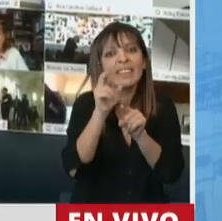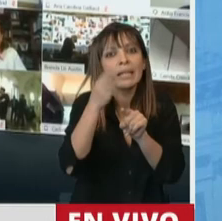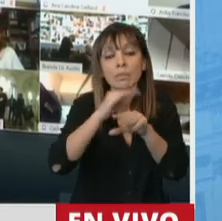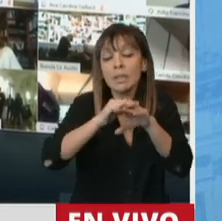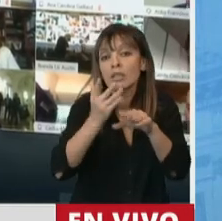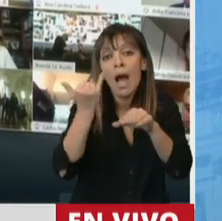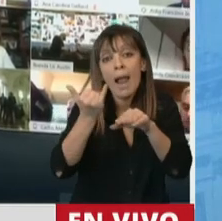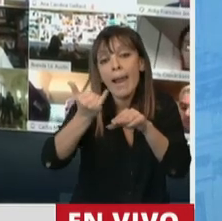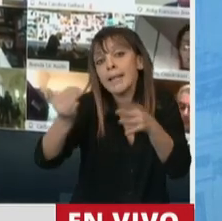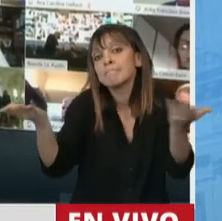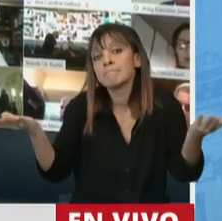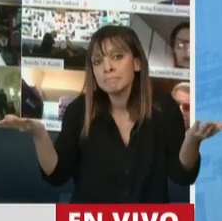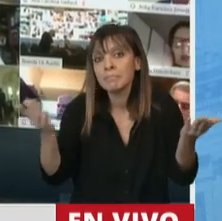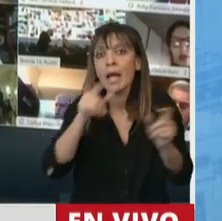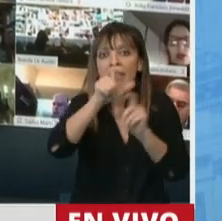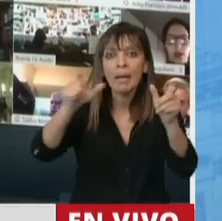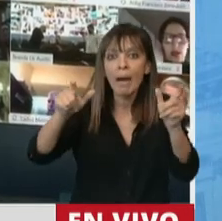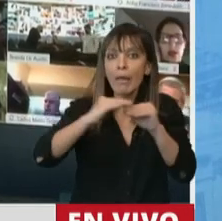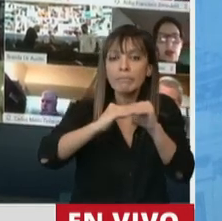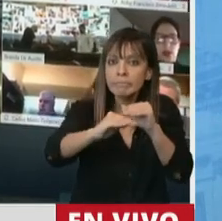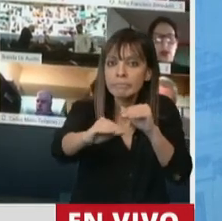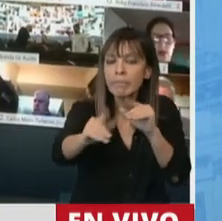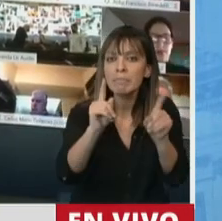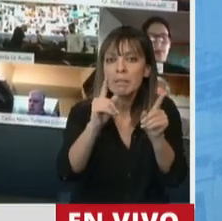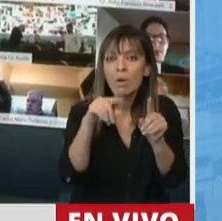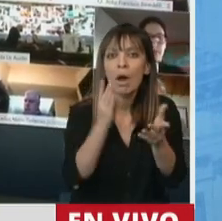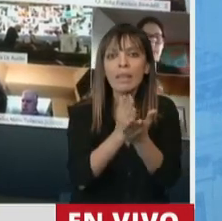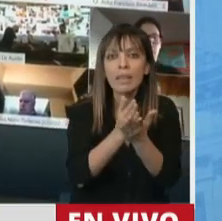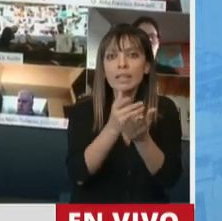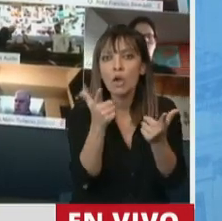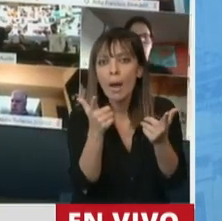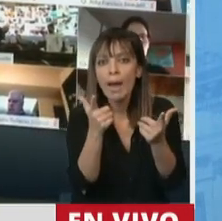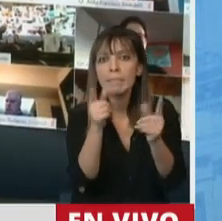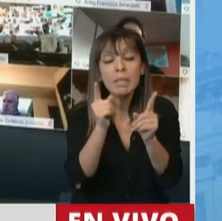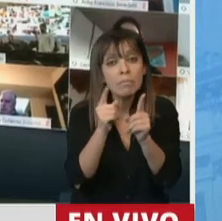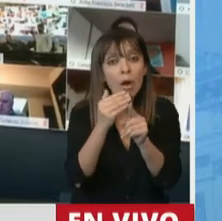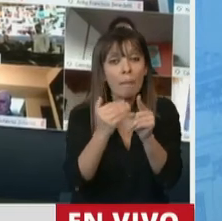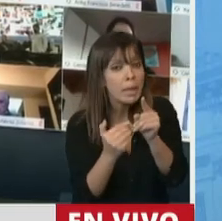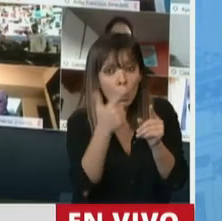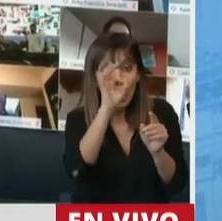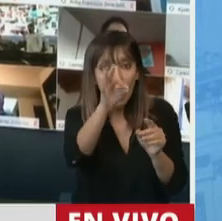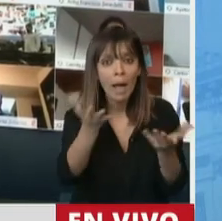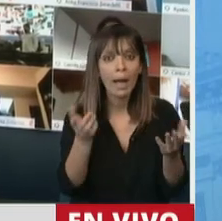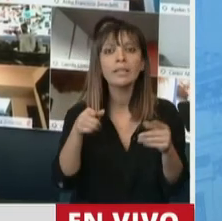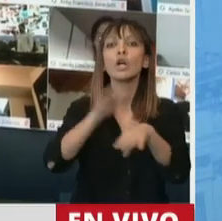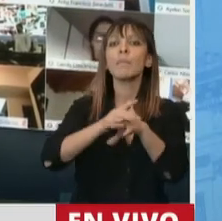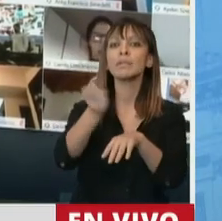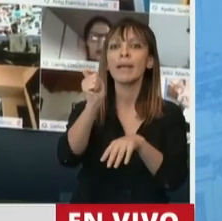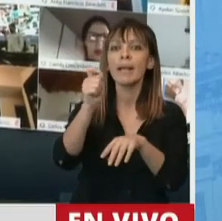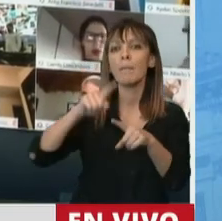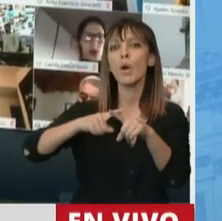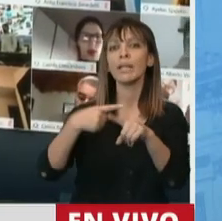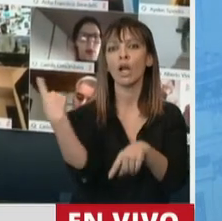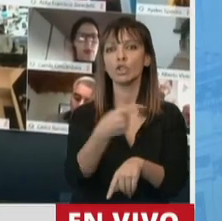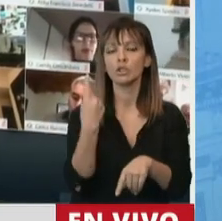% de trabajadores que no tuvieron todos estos derechos que acabo de mencionar. Y esto es responsabilidad de la política y